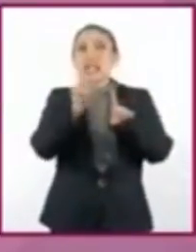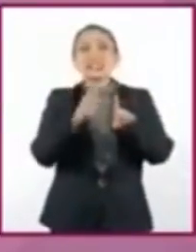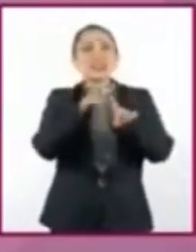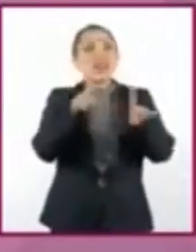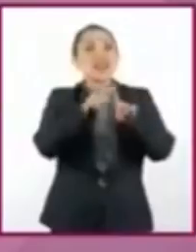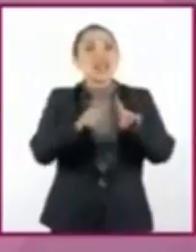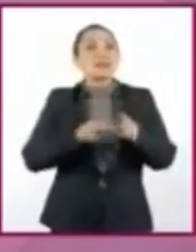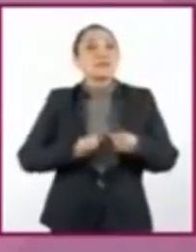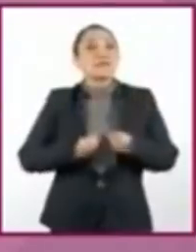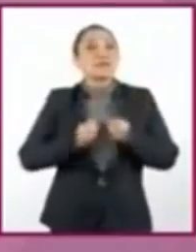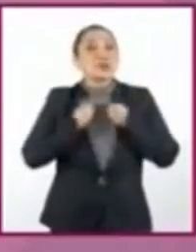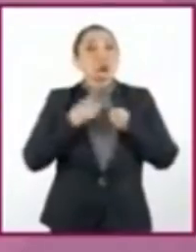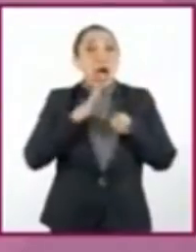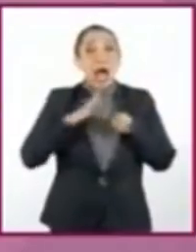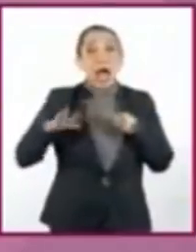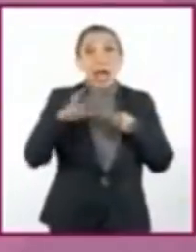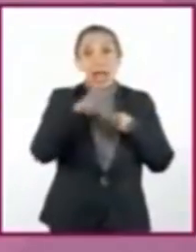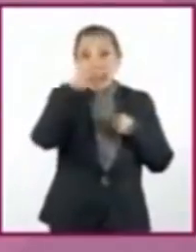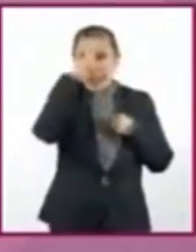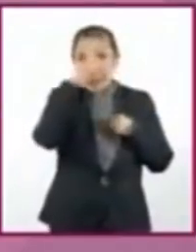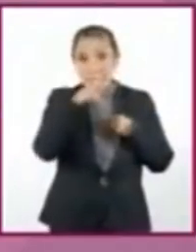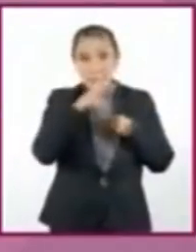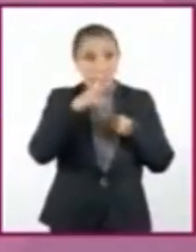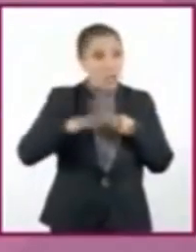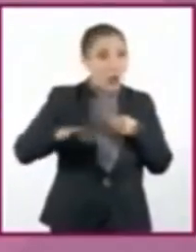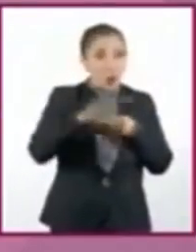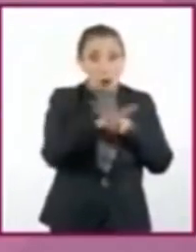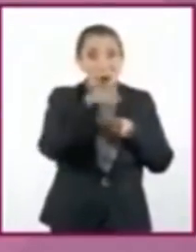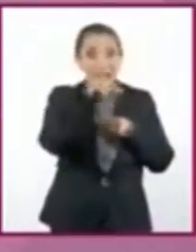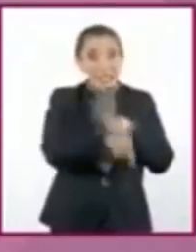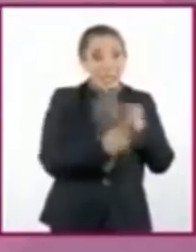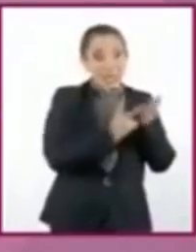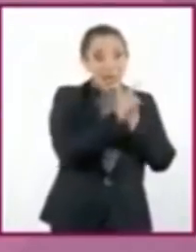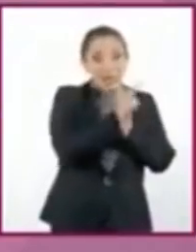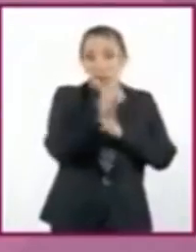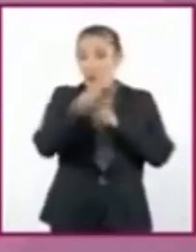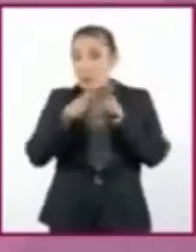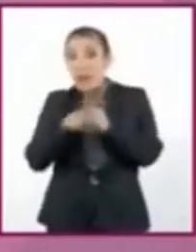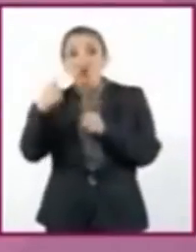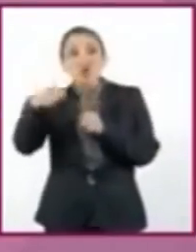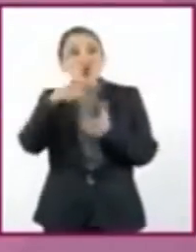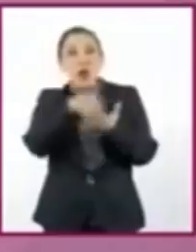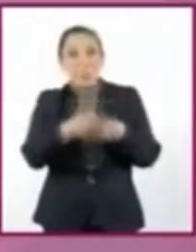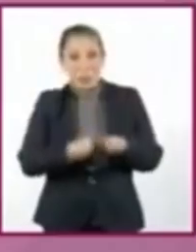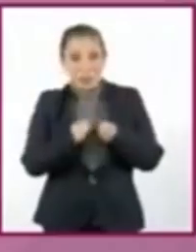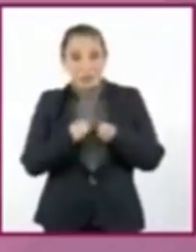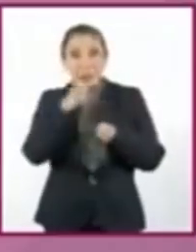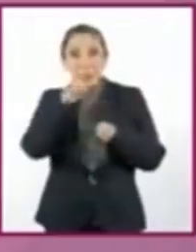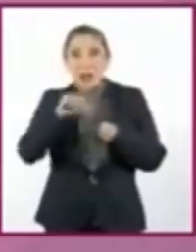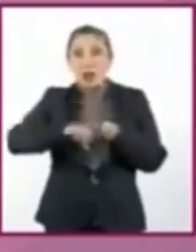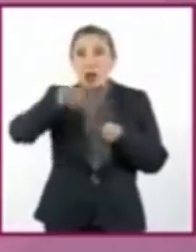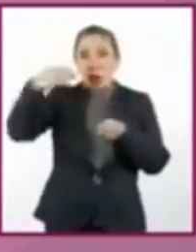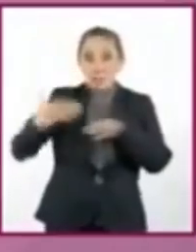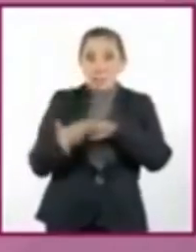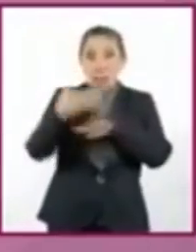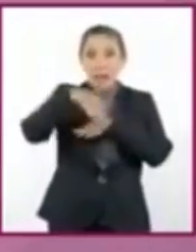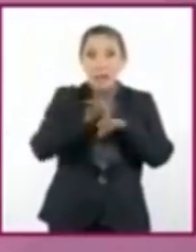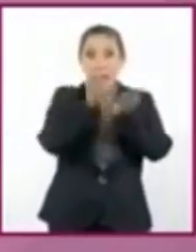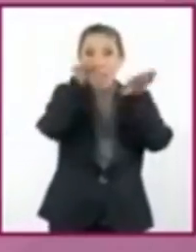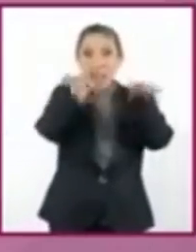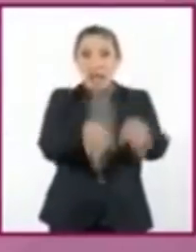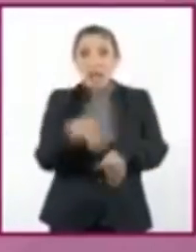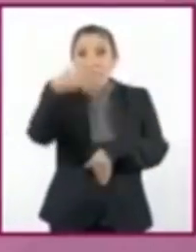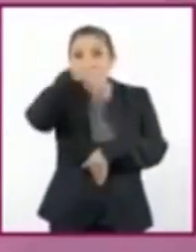vivos que hay en nuestro planeta, desde las plantas y animales que hay en tu localidad hasta los gigantes como ballenas y elefantes.